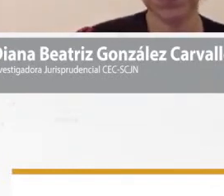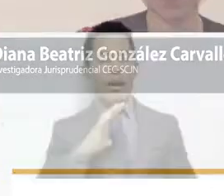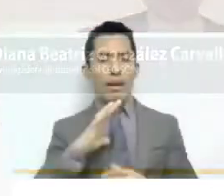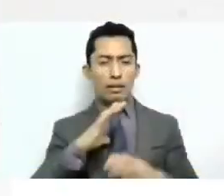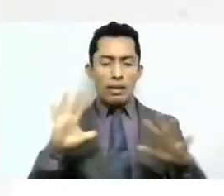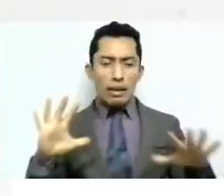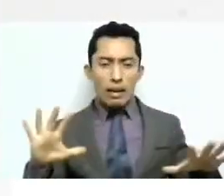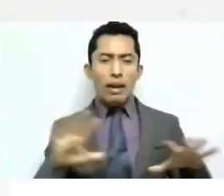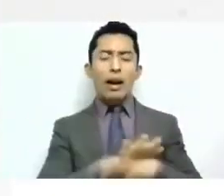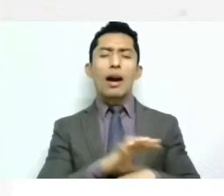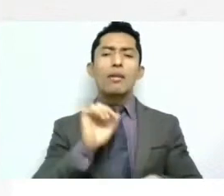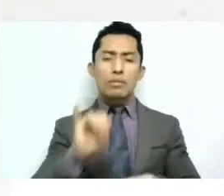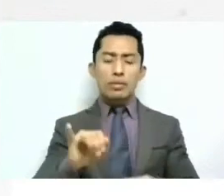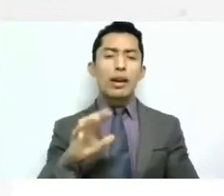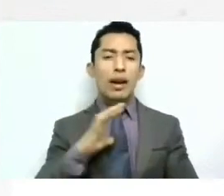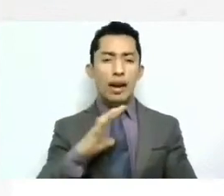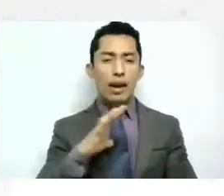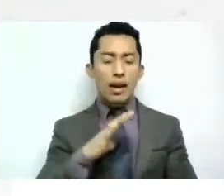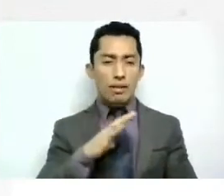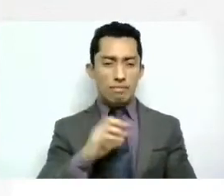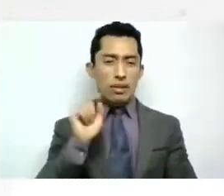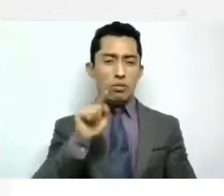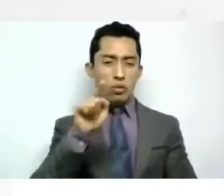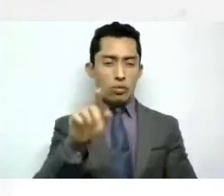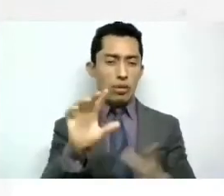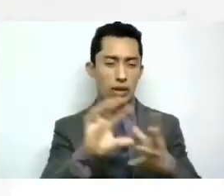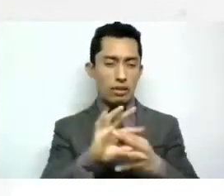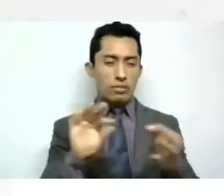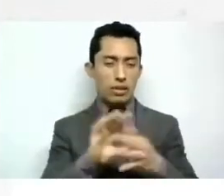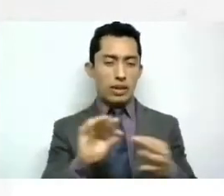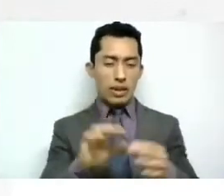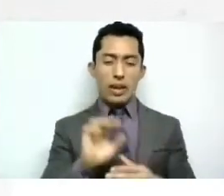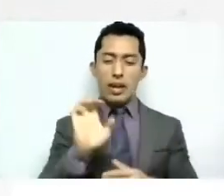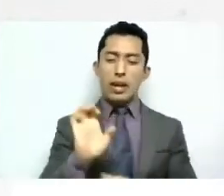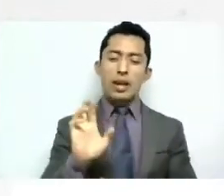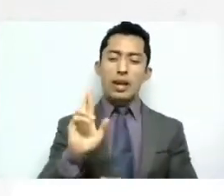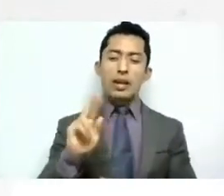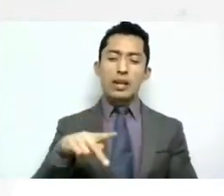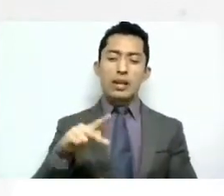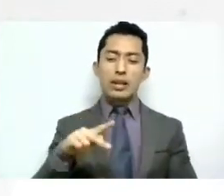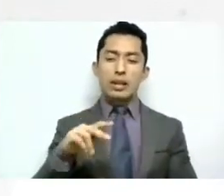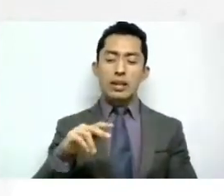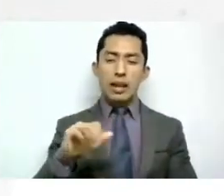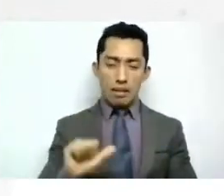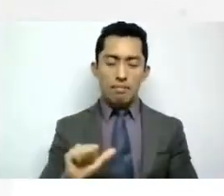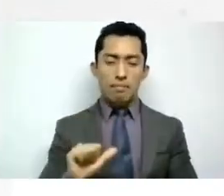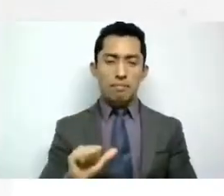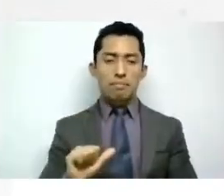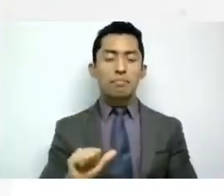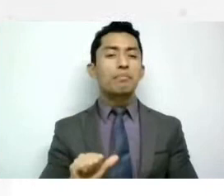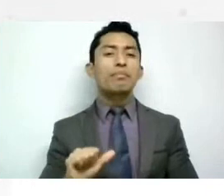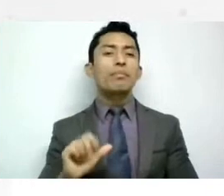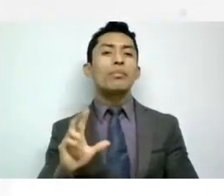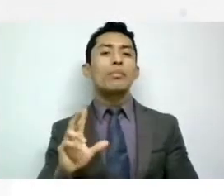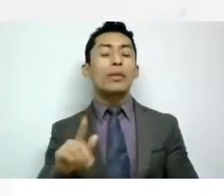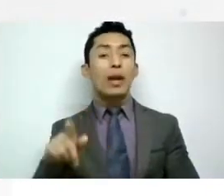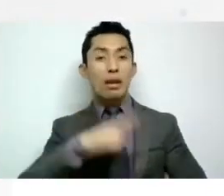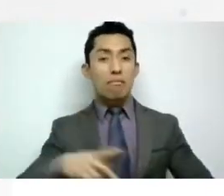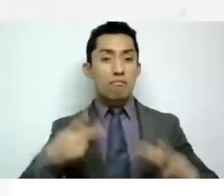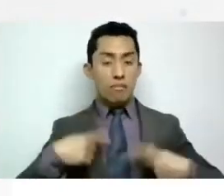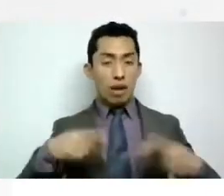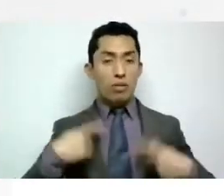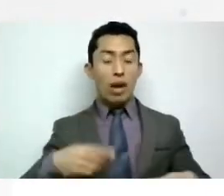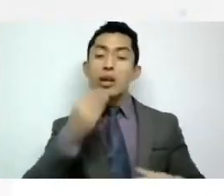ha existido una forma como bien lo mencionaba Erika ya no estamos viendo tan cuadrado o